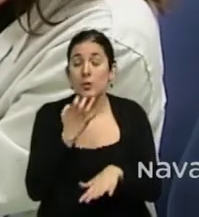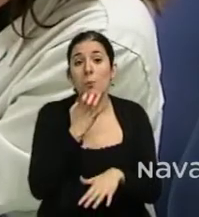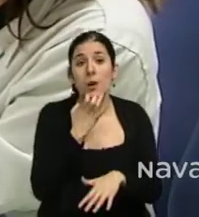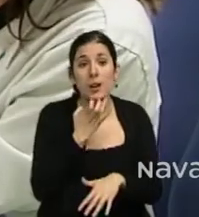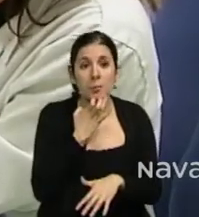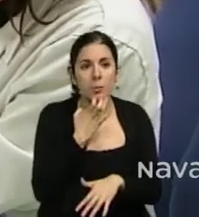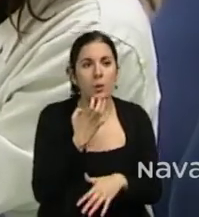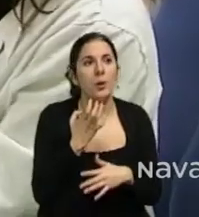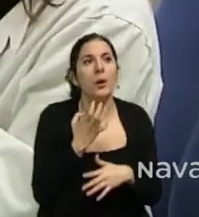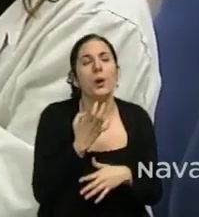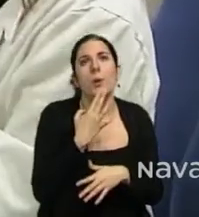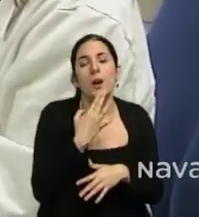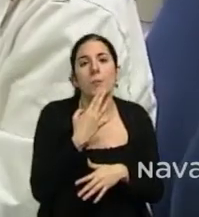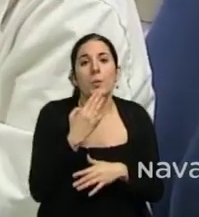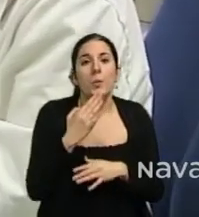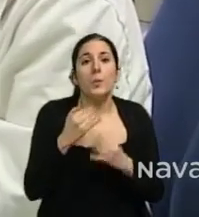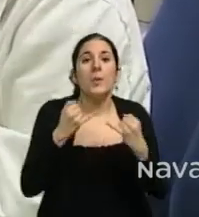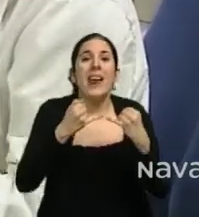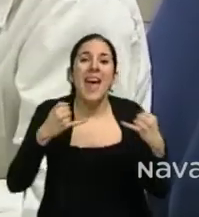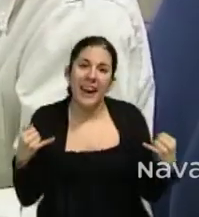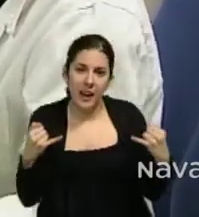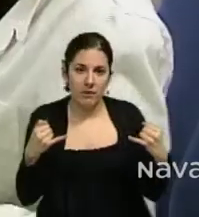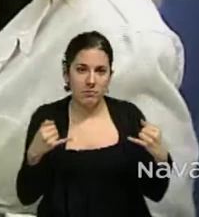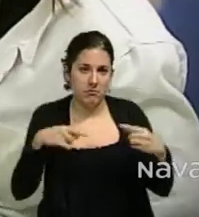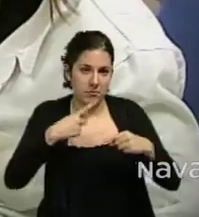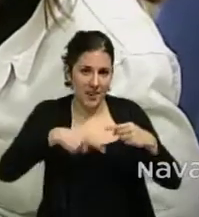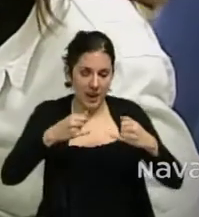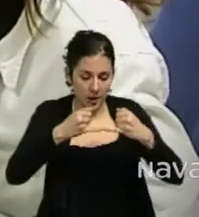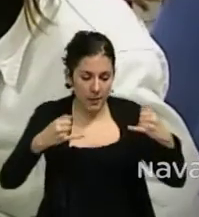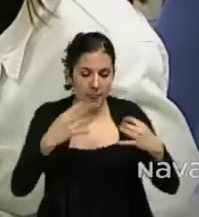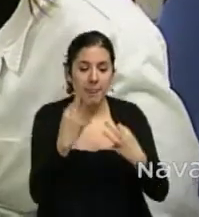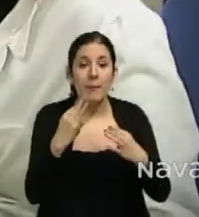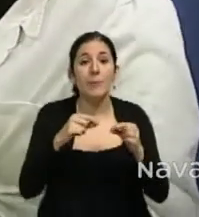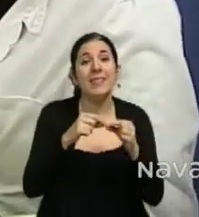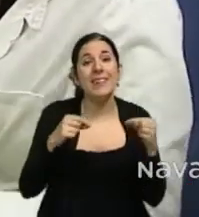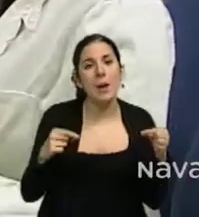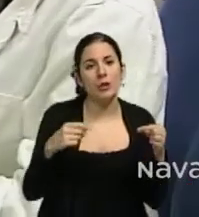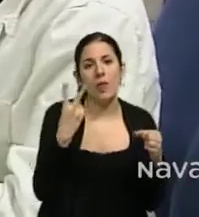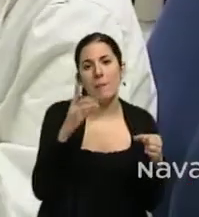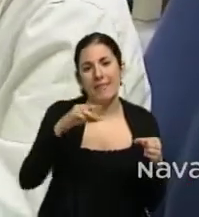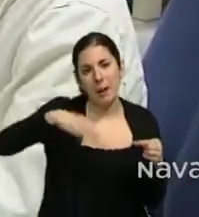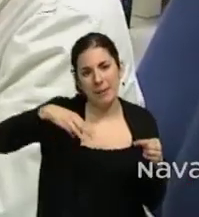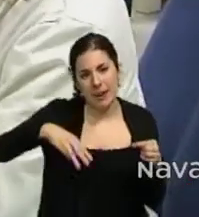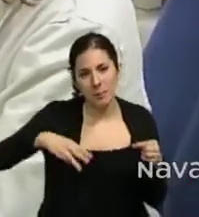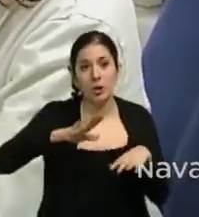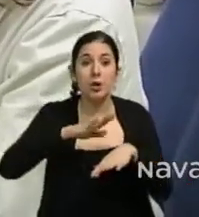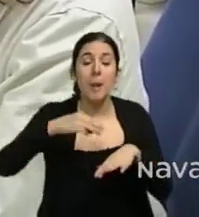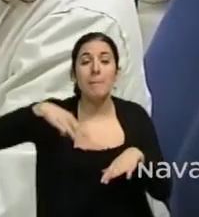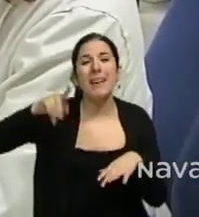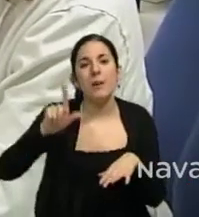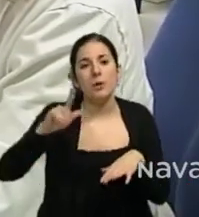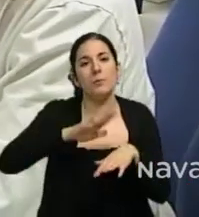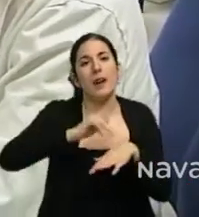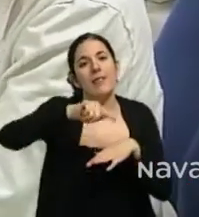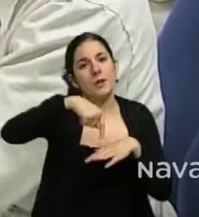pues un determinado eje tiene que tener un diámetro de 20 milímetros para facilitar que ese eje luego se introduzca en otra